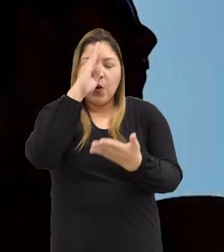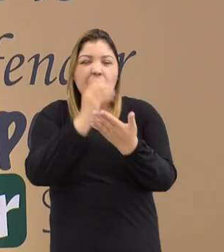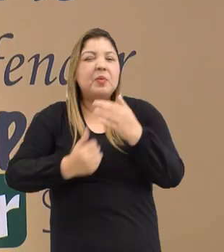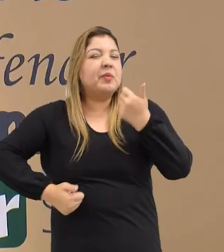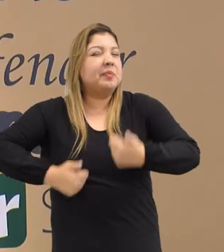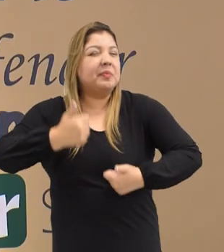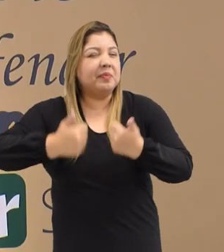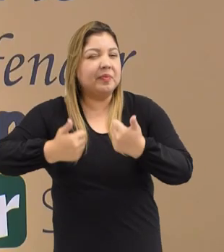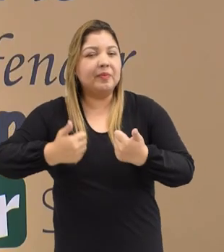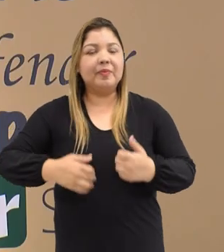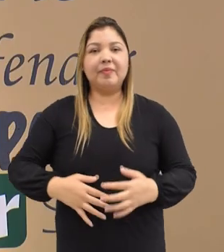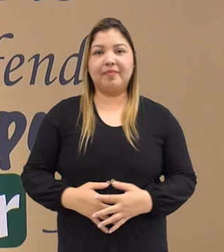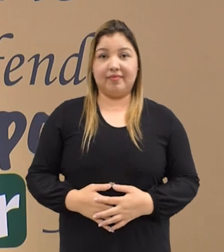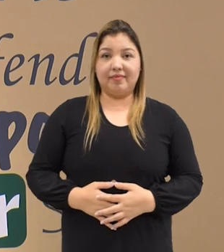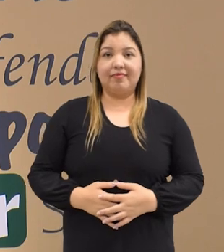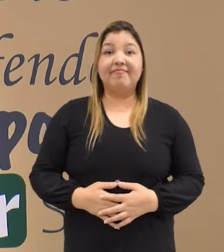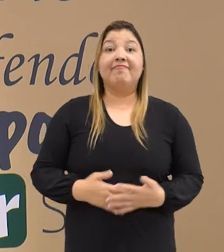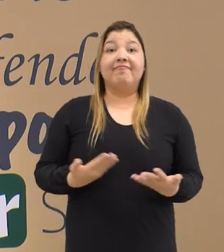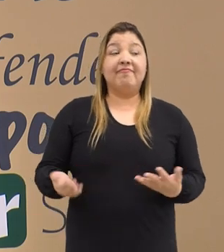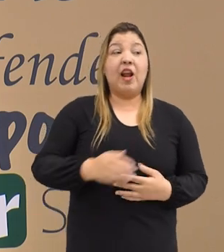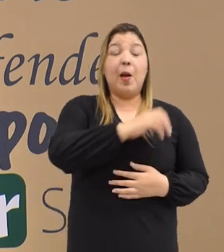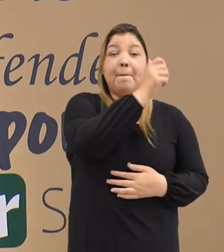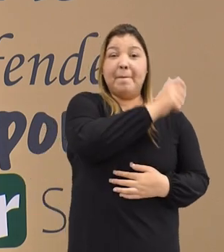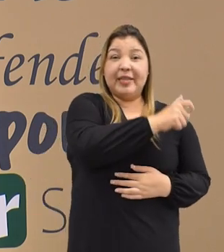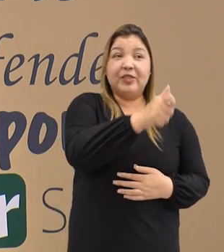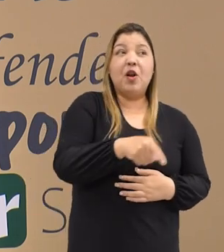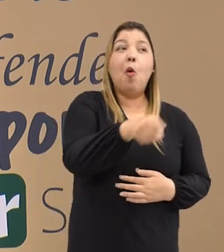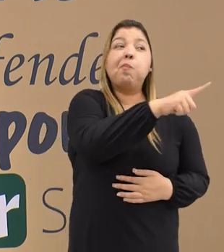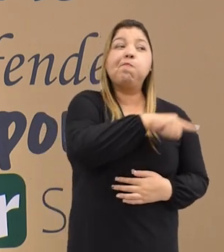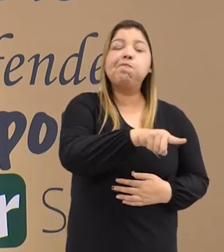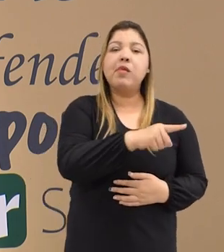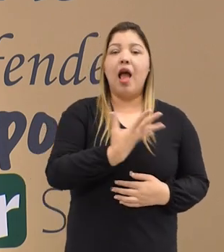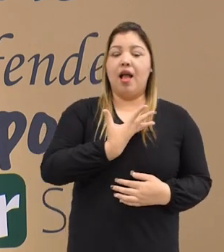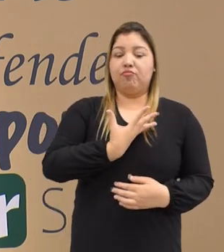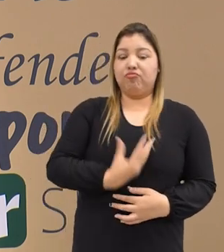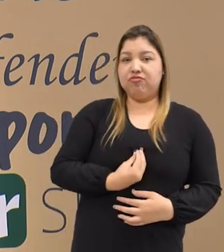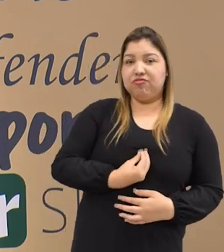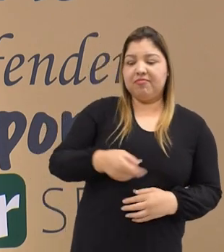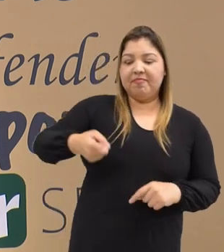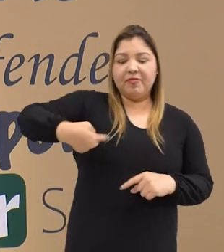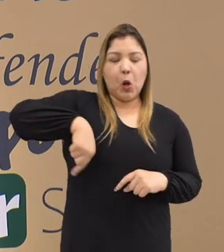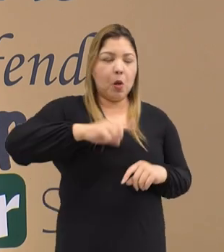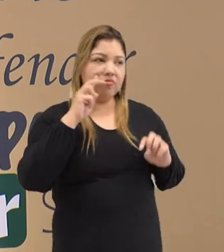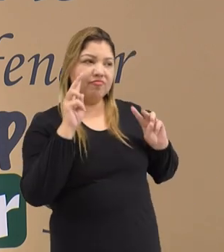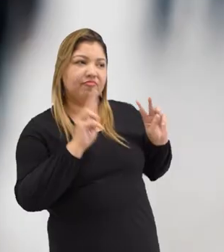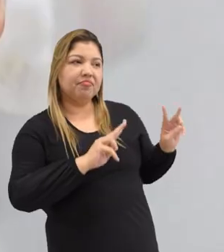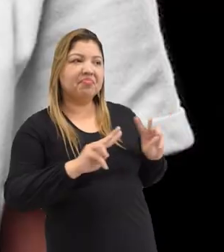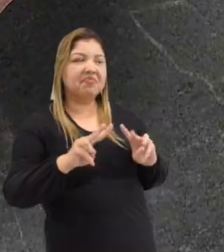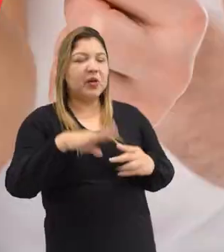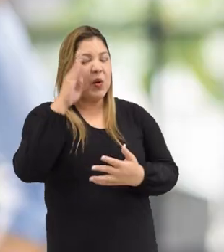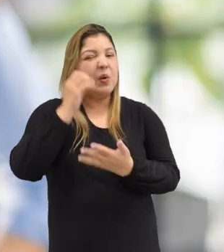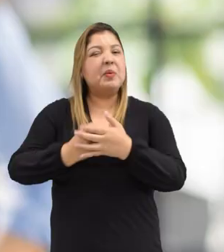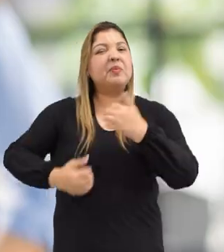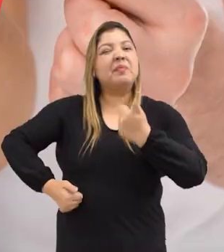¿Qué se dice en Medellín de las personas que son positivas para diagnósticos de VIH?